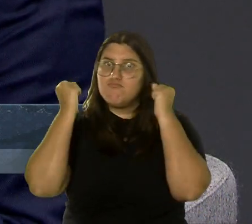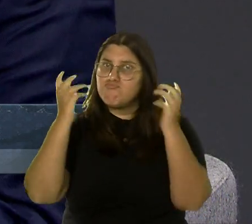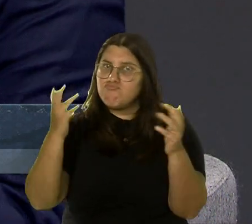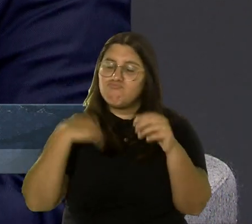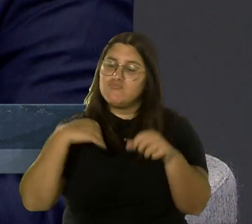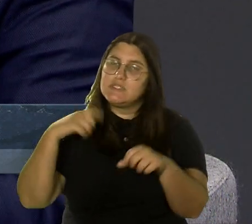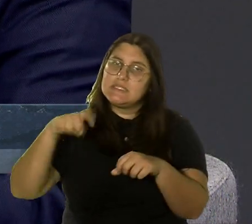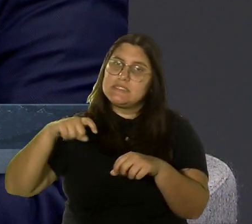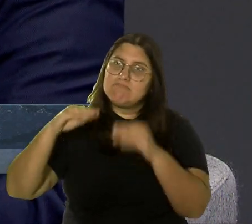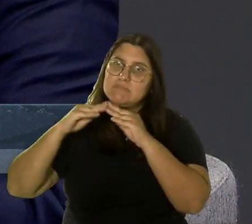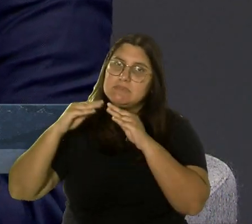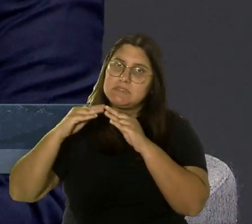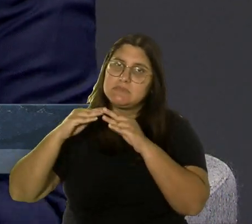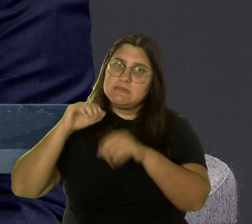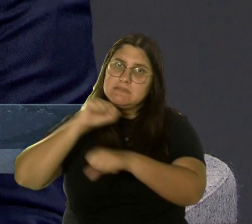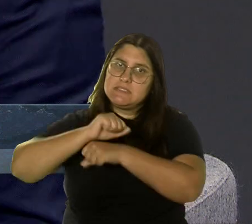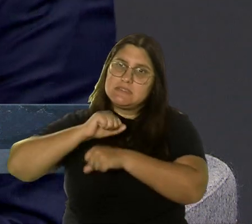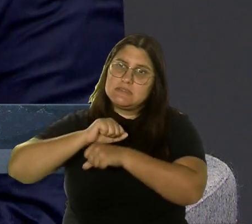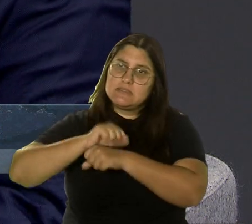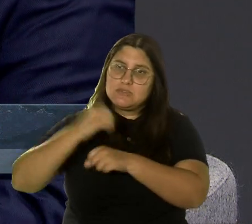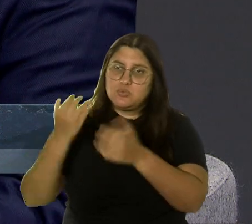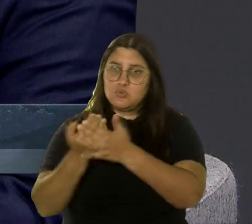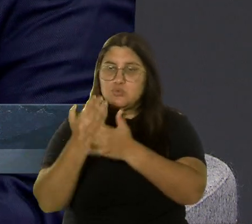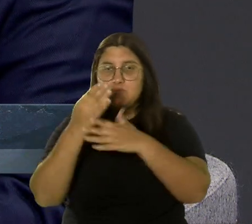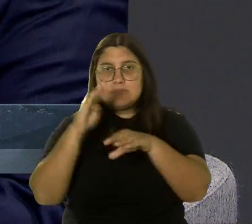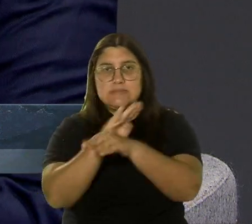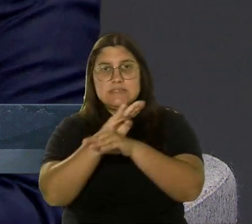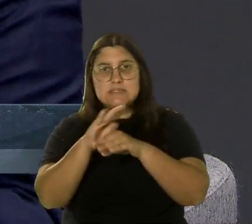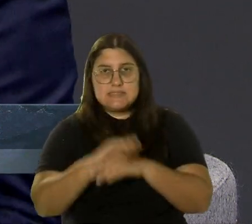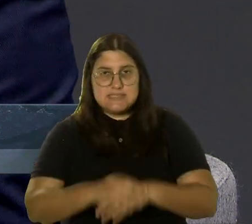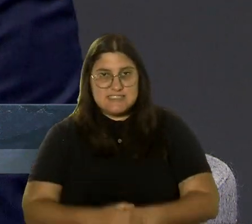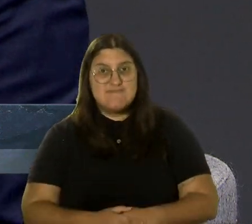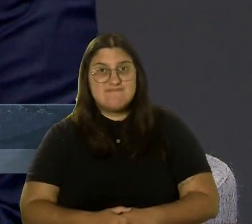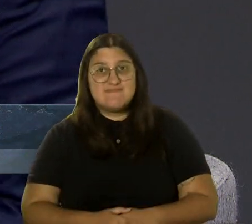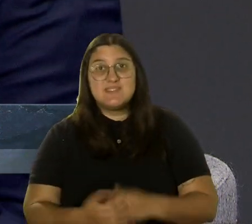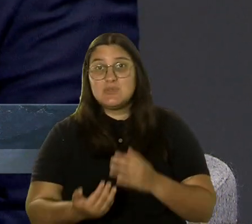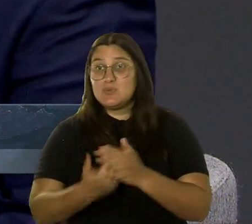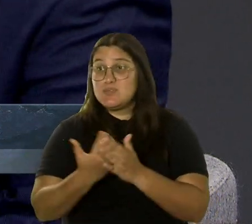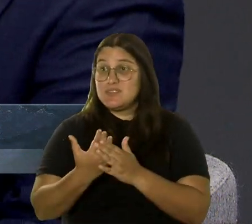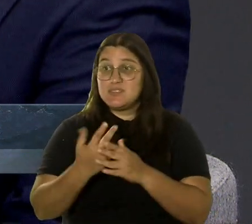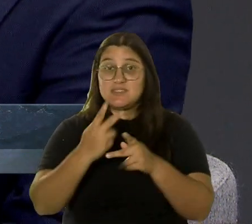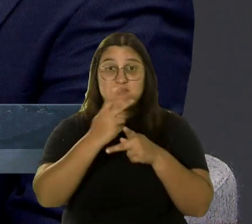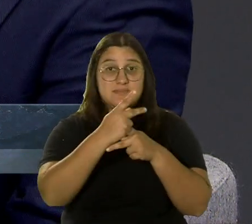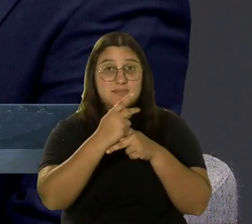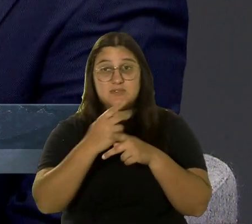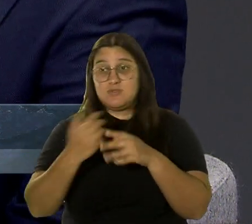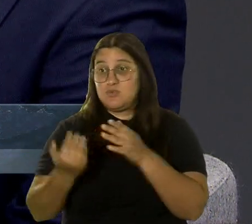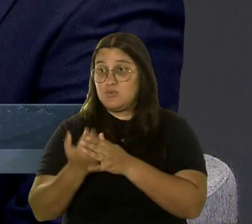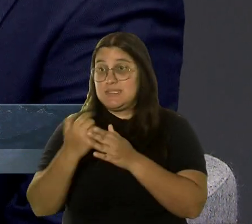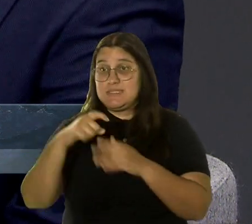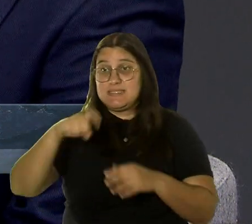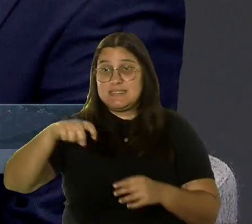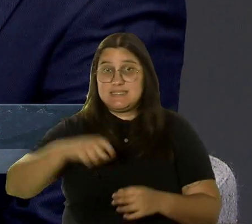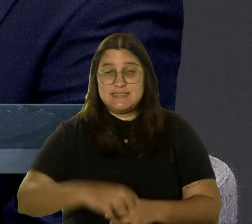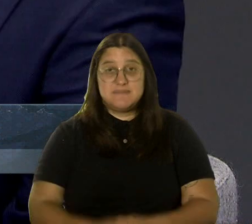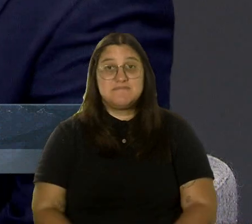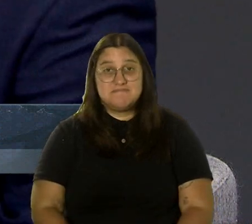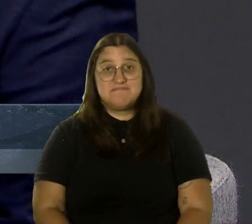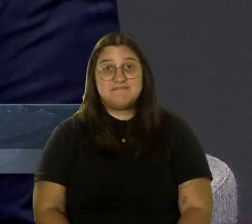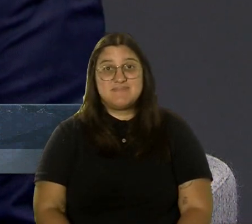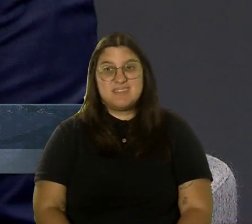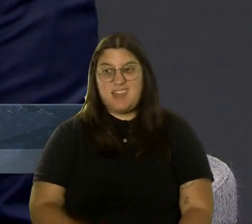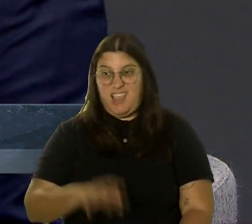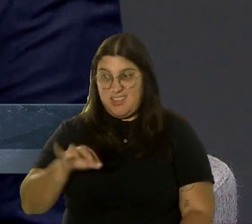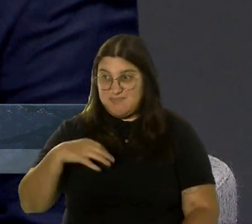de obra, nuevos empresarios, nacen nuevos productos, nuevas necesidades y esto no se